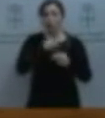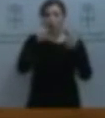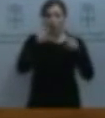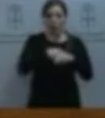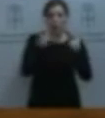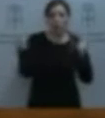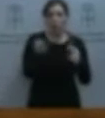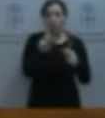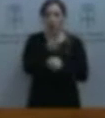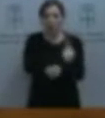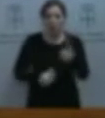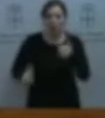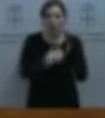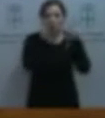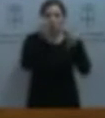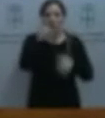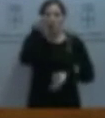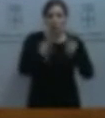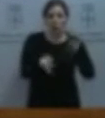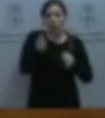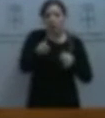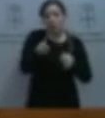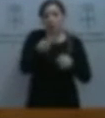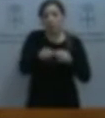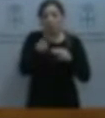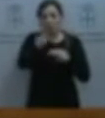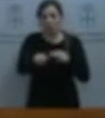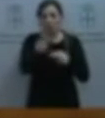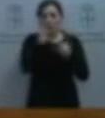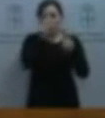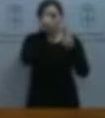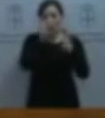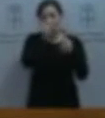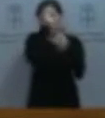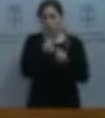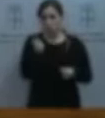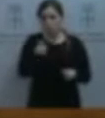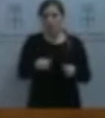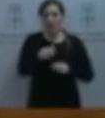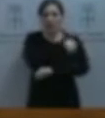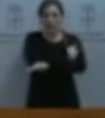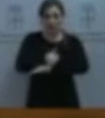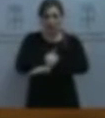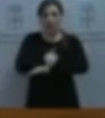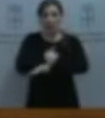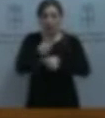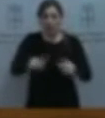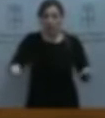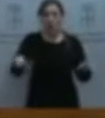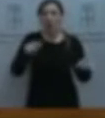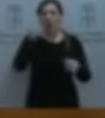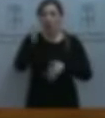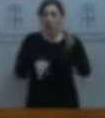un carácter prioritario en lo jurídico, en lo político y en lo presupuestario. El Tribunal Supremo ha avalado hasta en cuatro